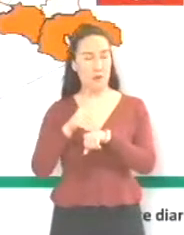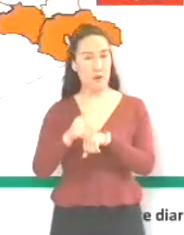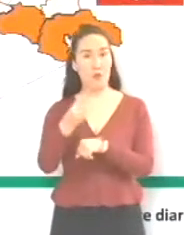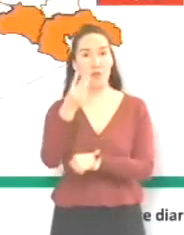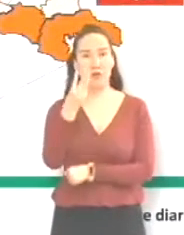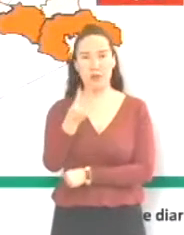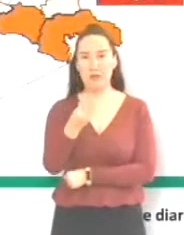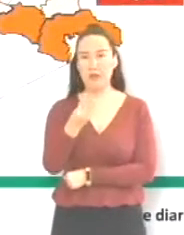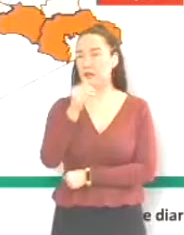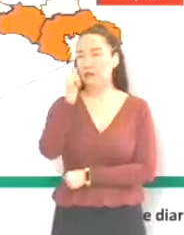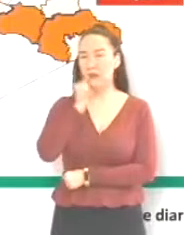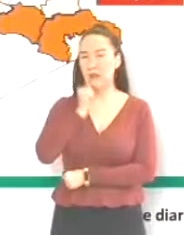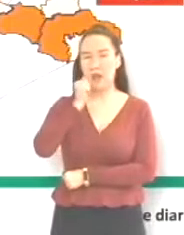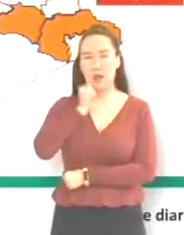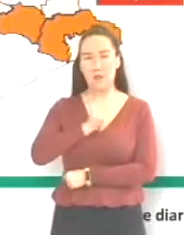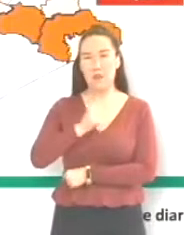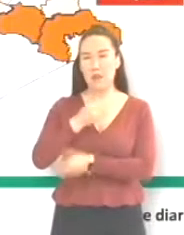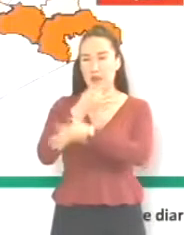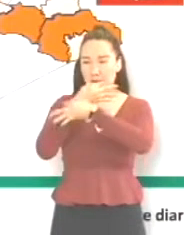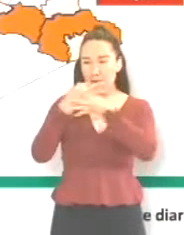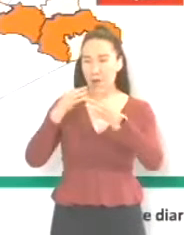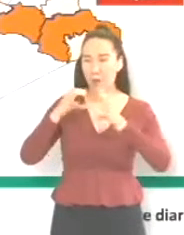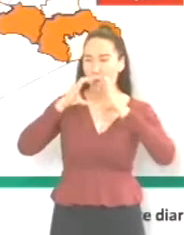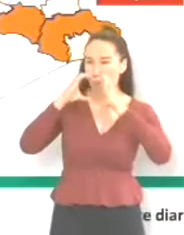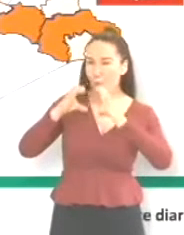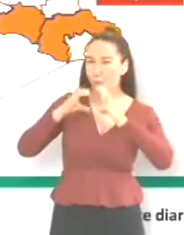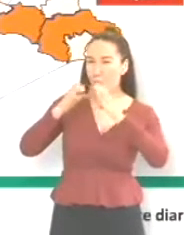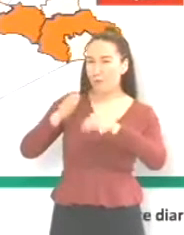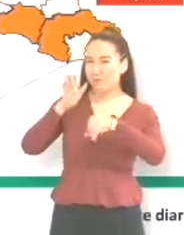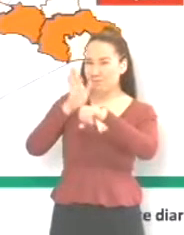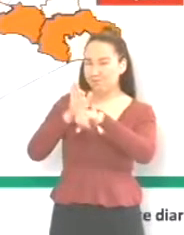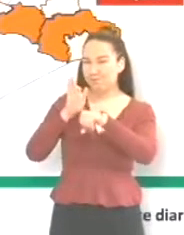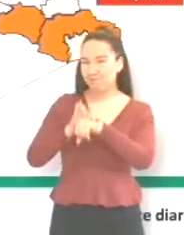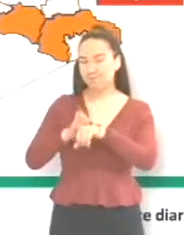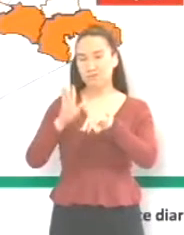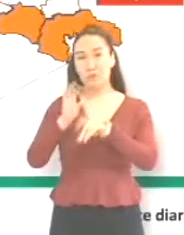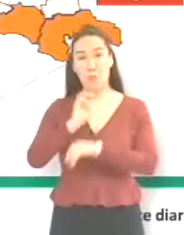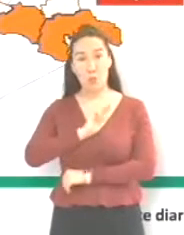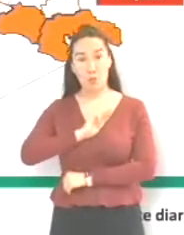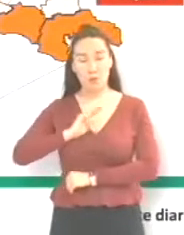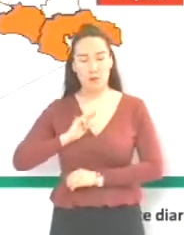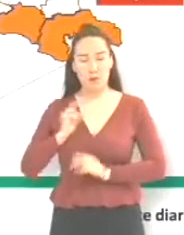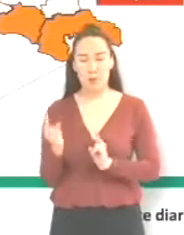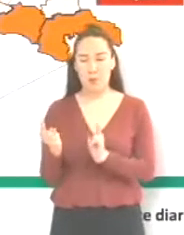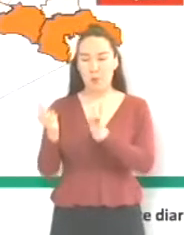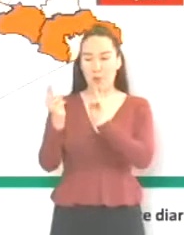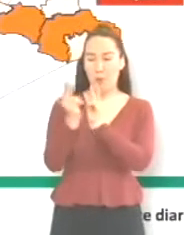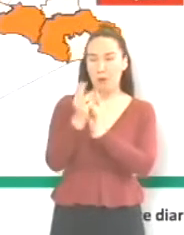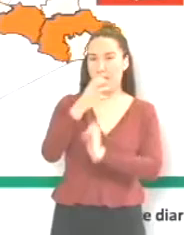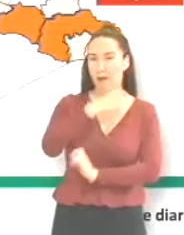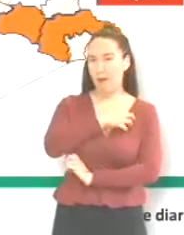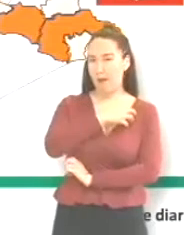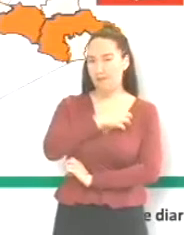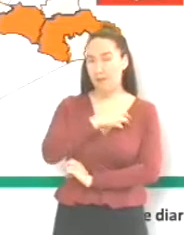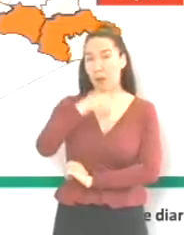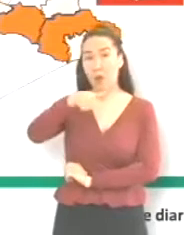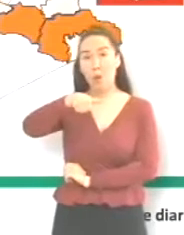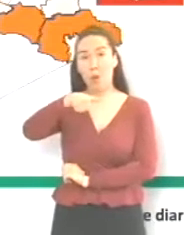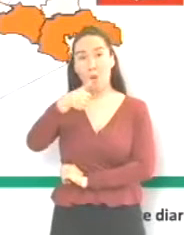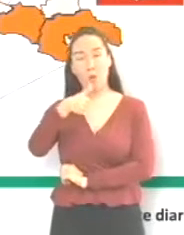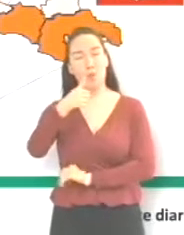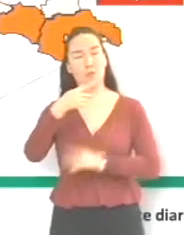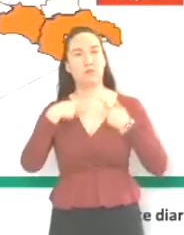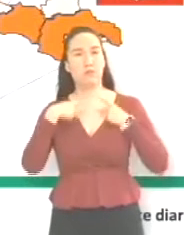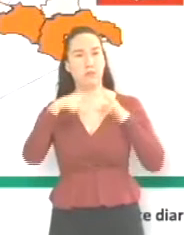como siempre lo hemos dicho, mucha precaución también en estos municipios que son aledaños a la capital del estado, son once las personas